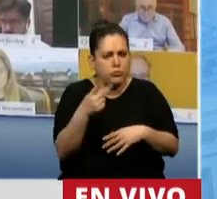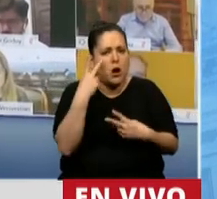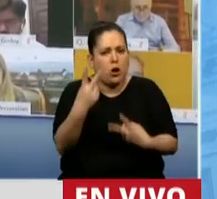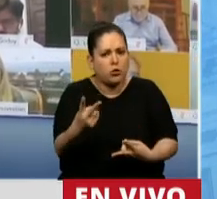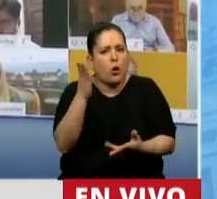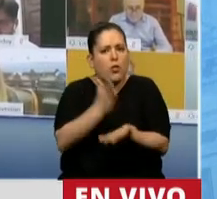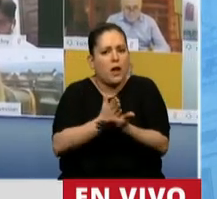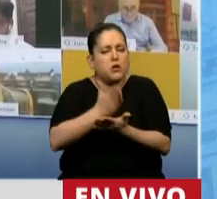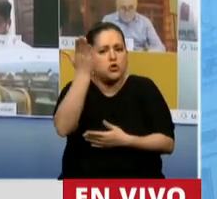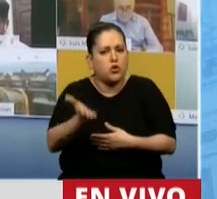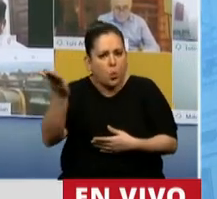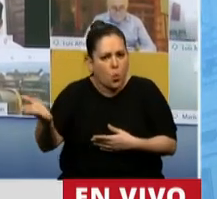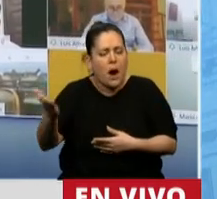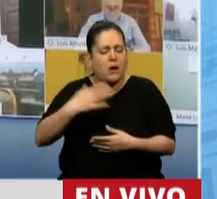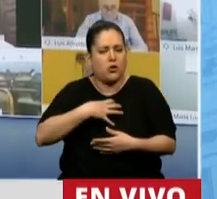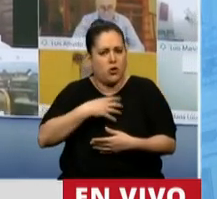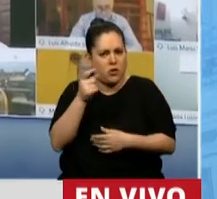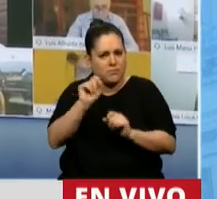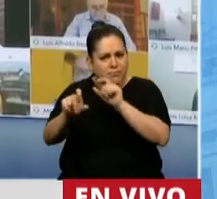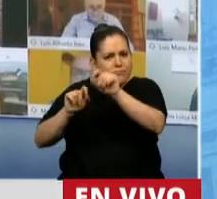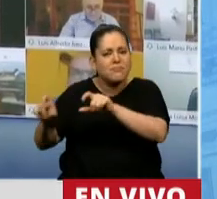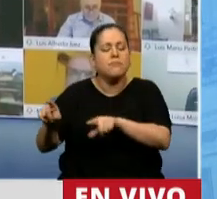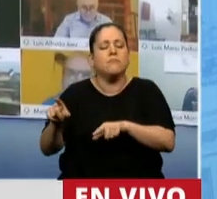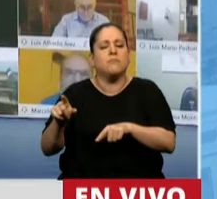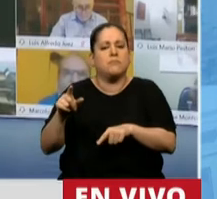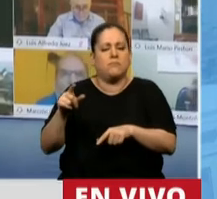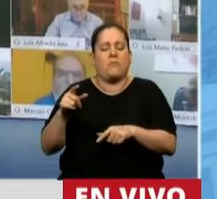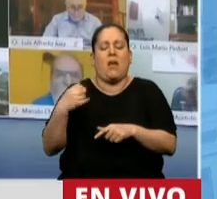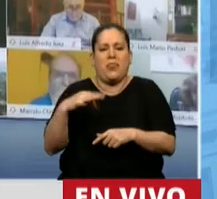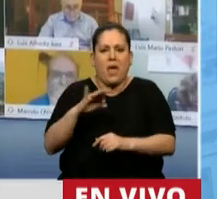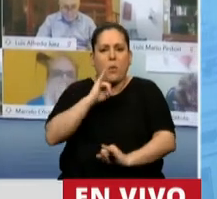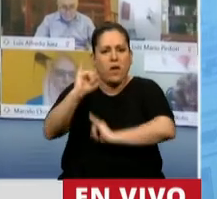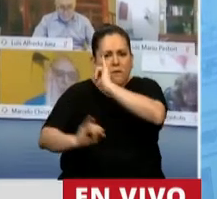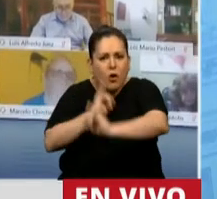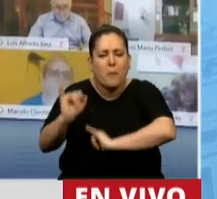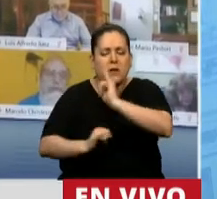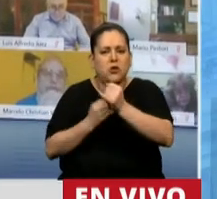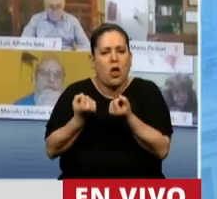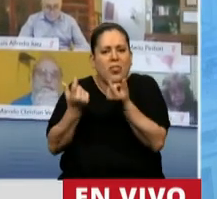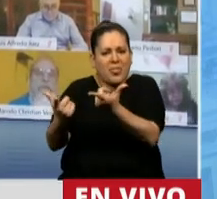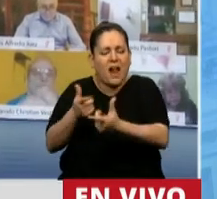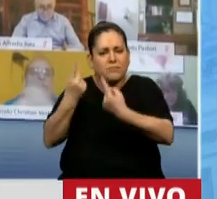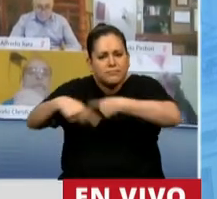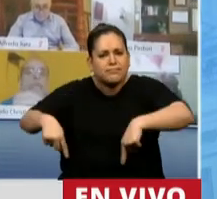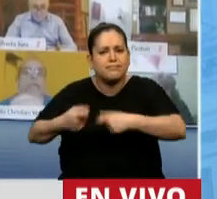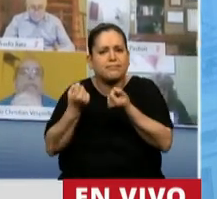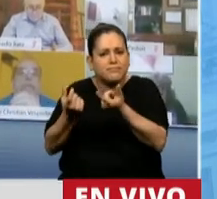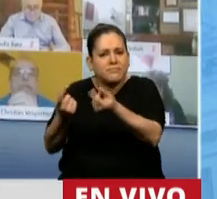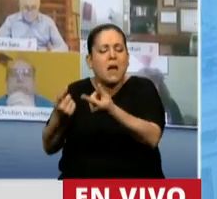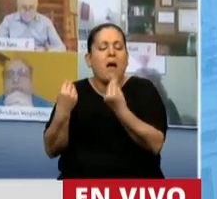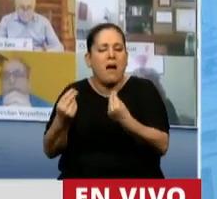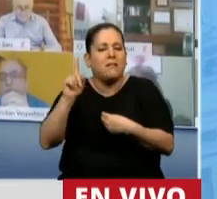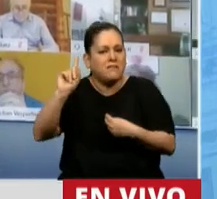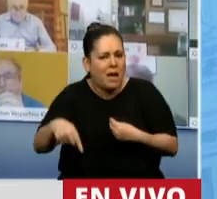humano de todas las personas a buscar, recibir e impartir información y allí incluiremos